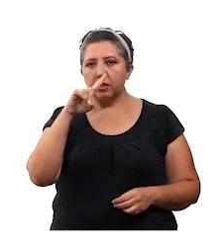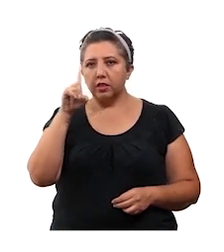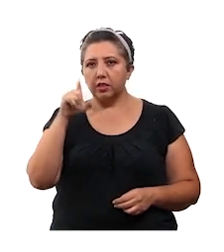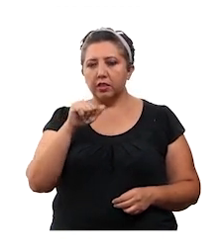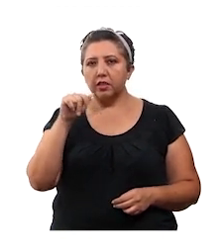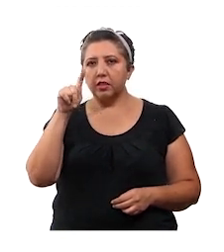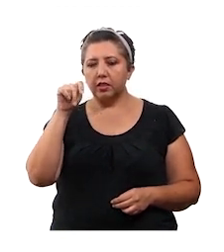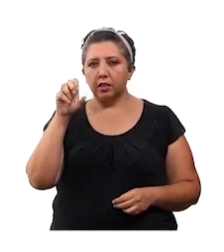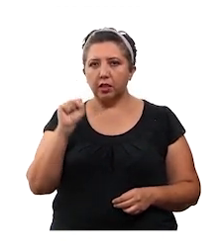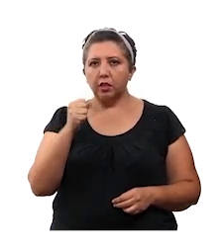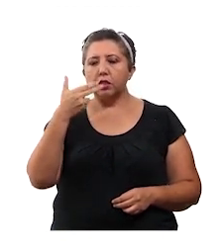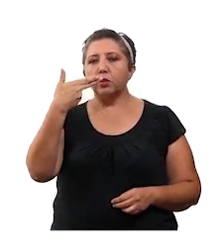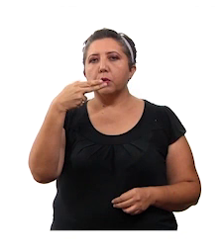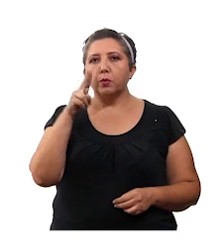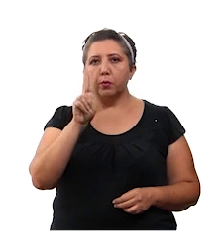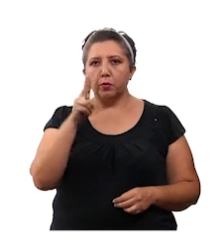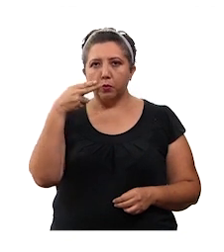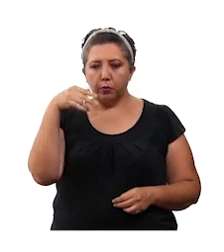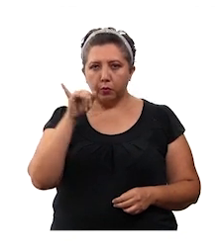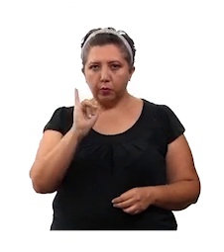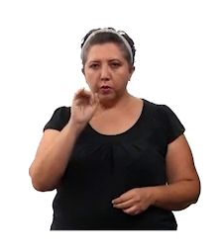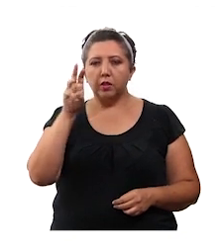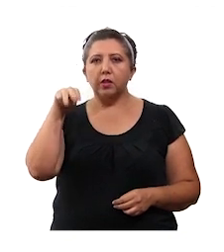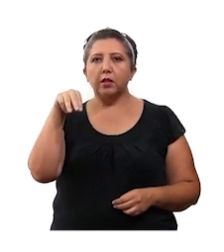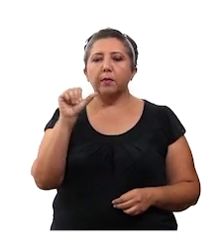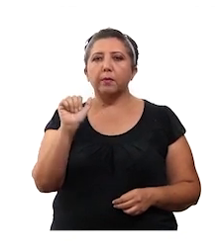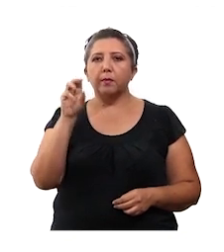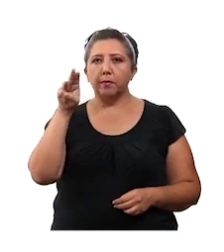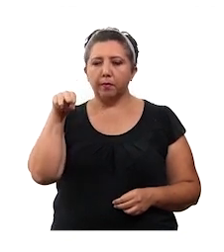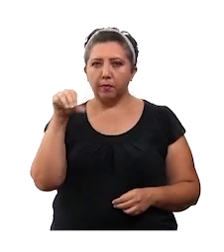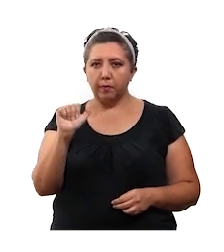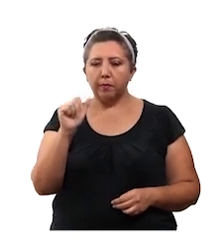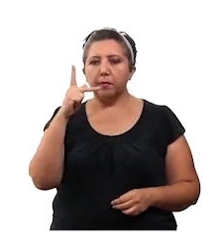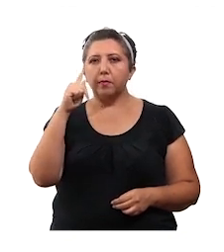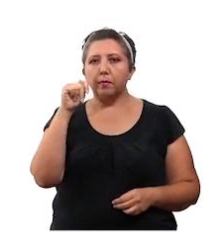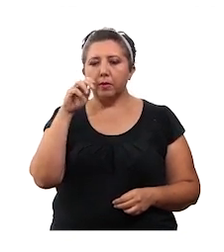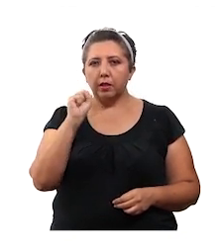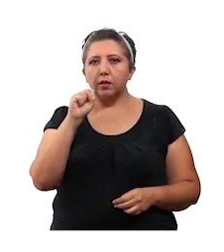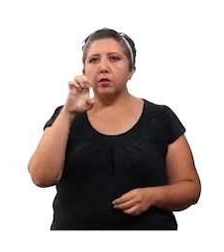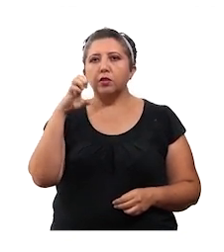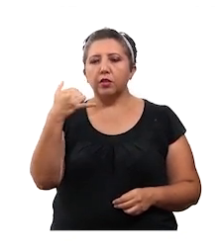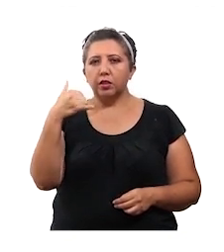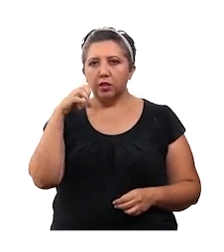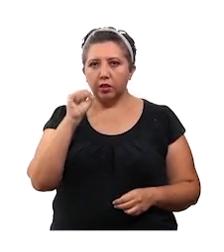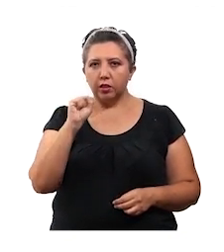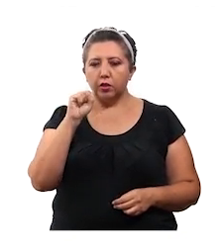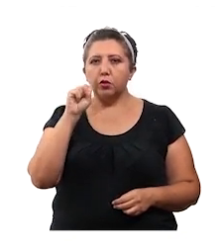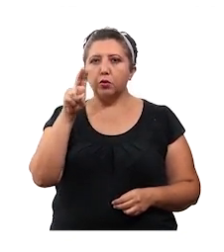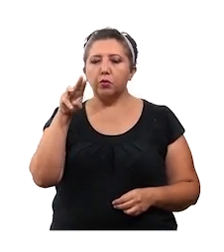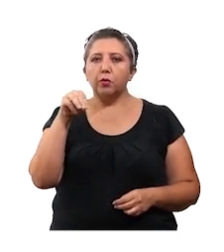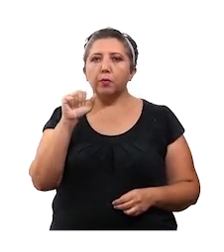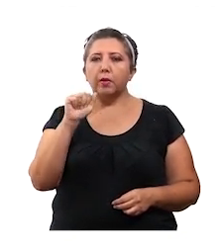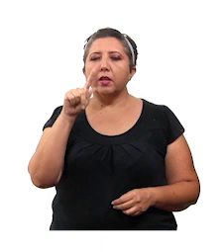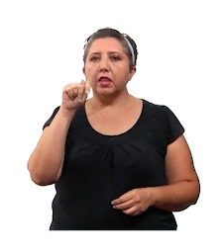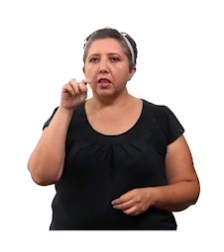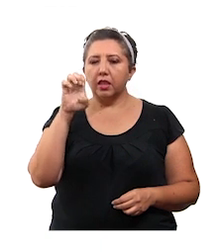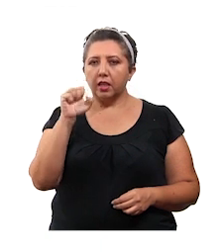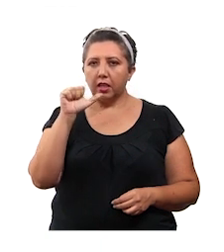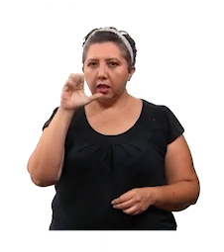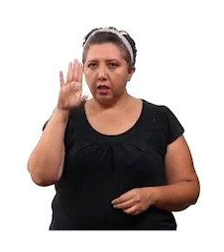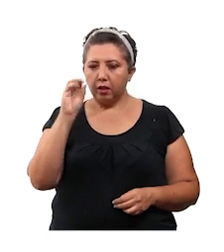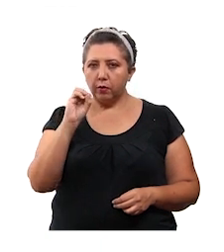Sitás, Jují, Kinchil, Mama, Oshkushkab, Peto, Seye, Zuma, Teabo,